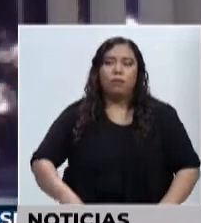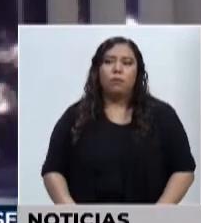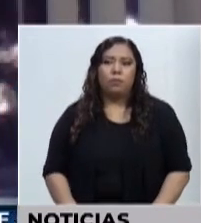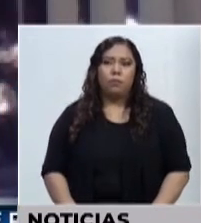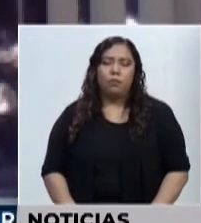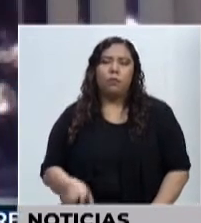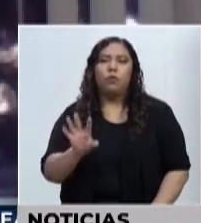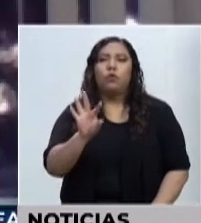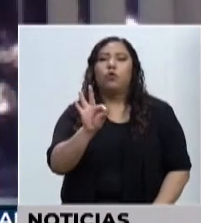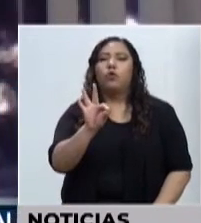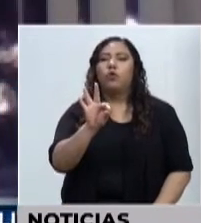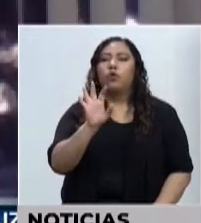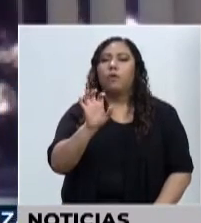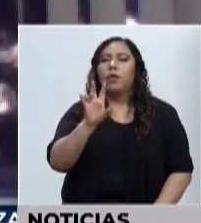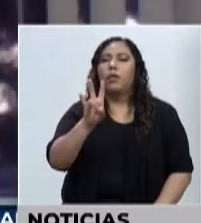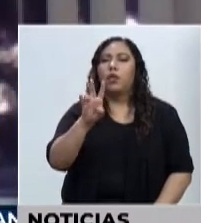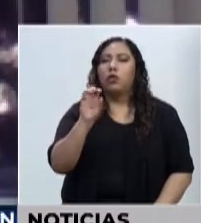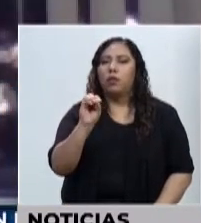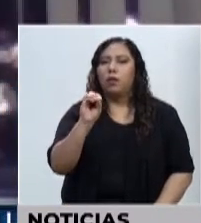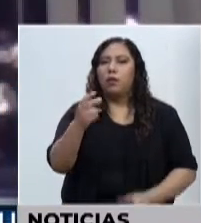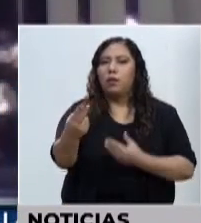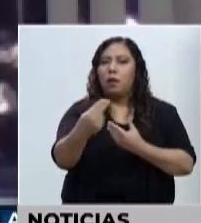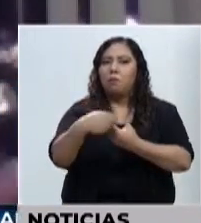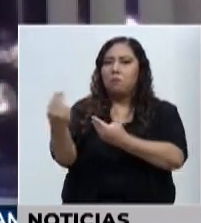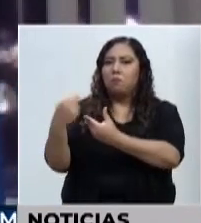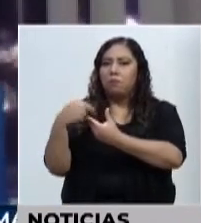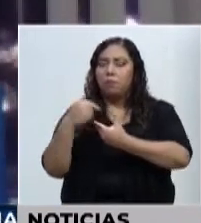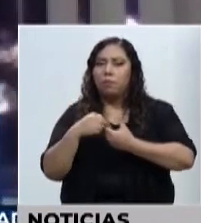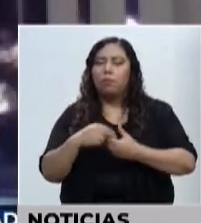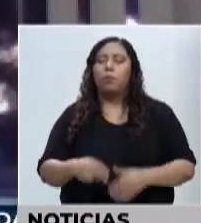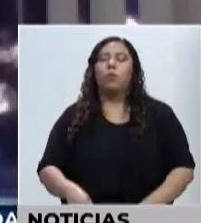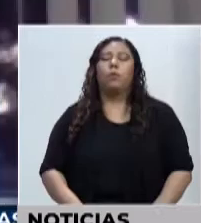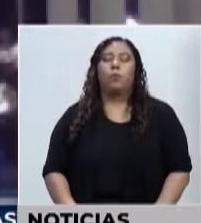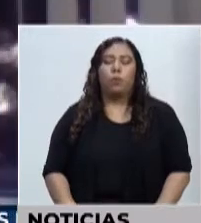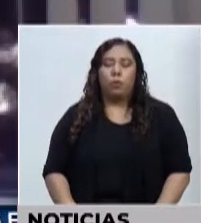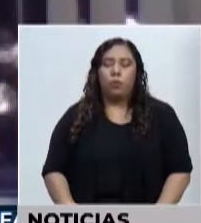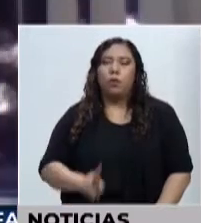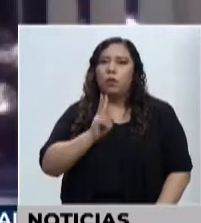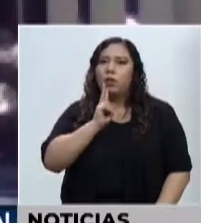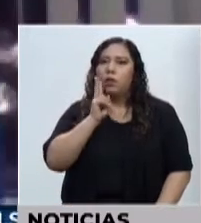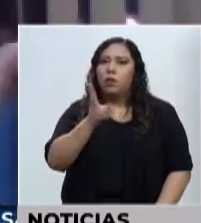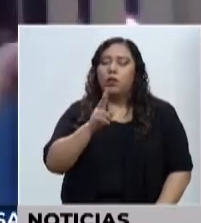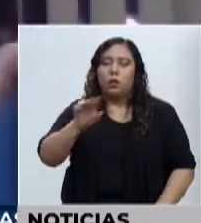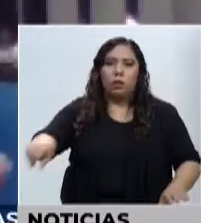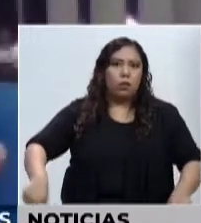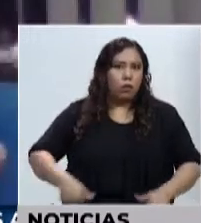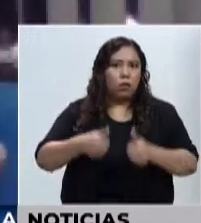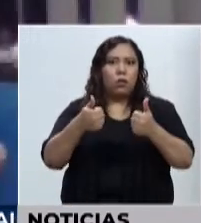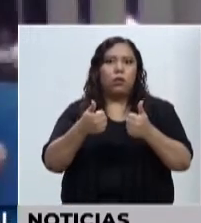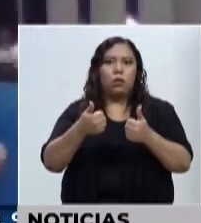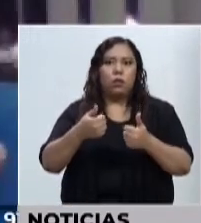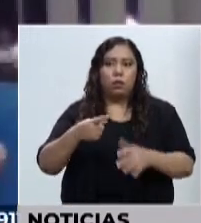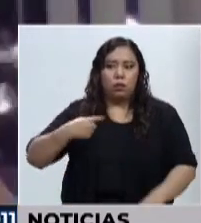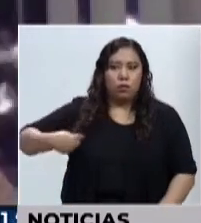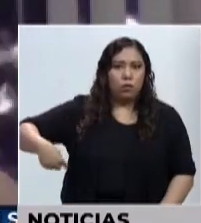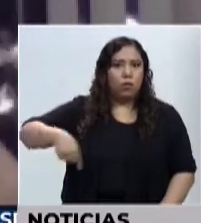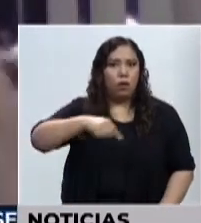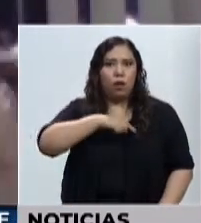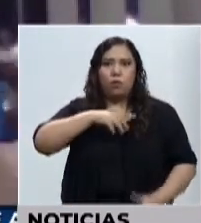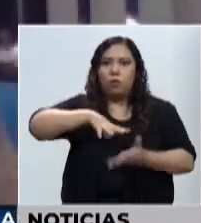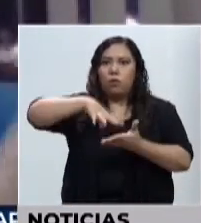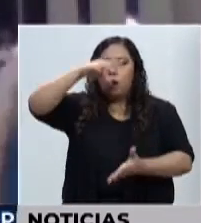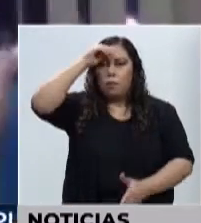970. Y esto fue un reto para todos y un aprendizaje para el mismo BID, porque